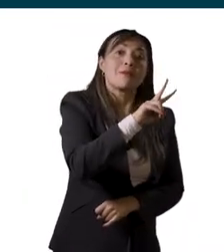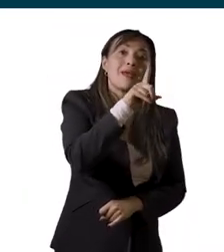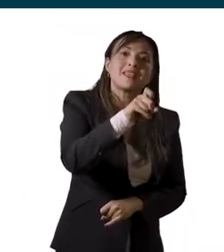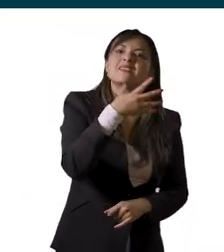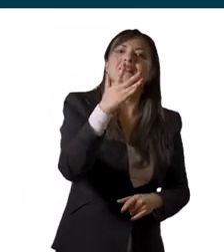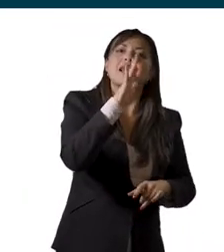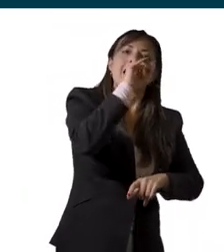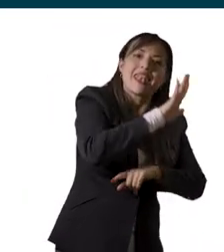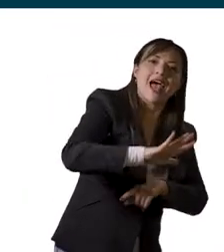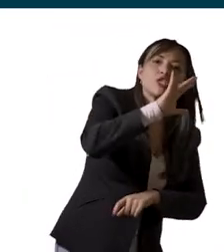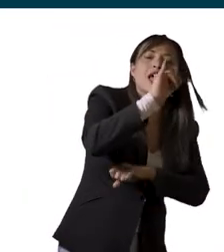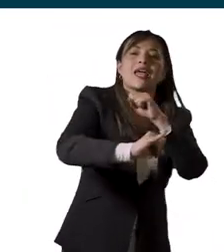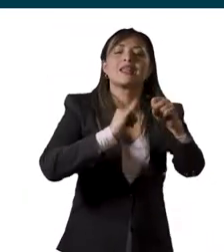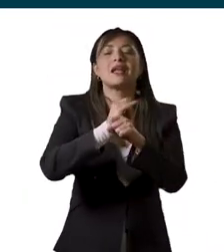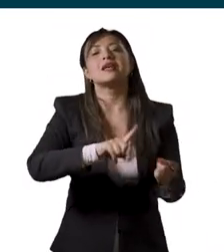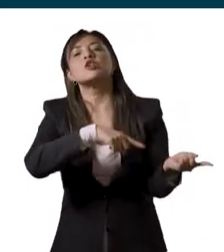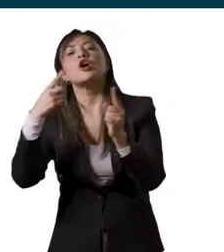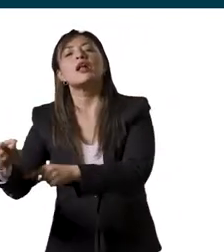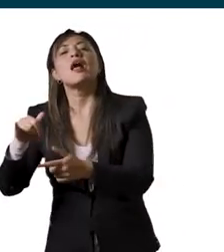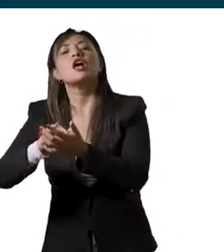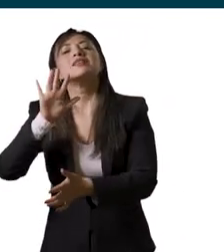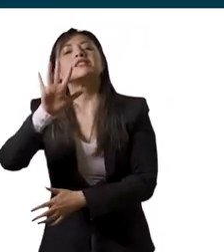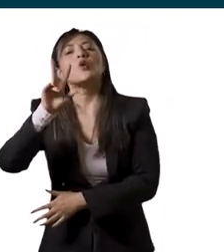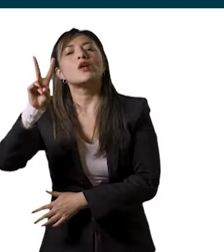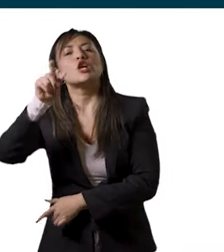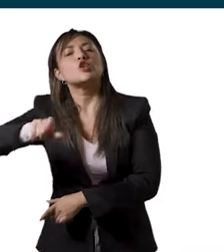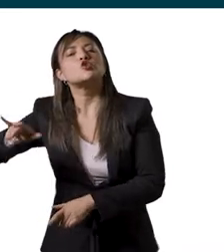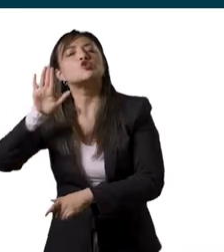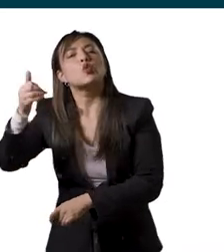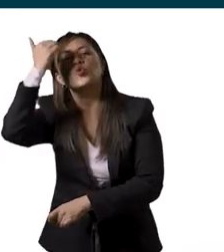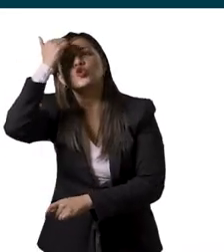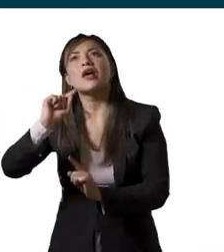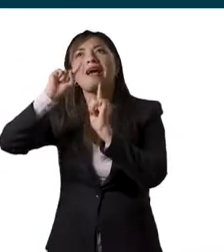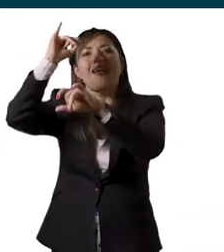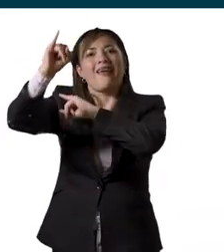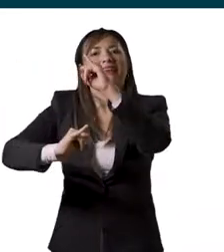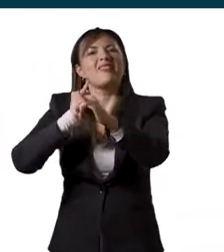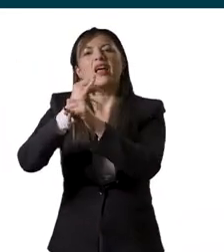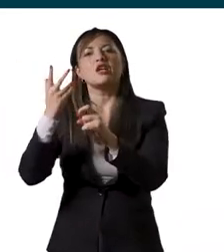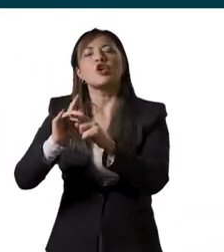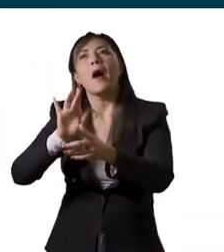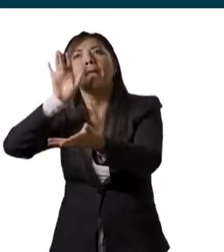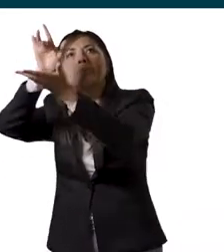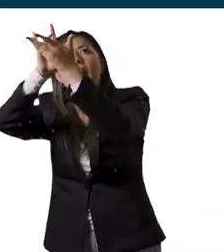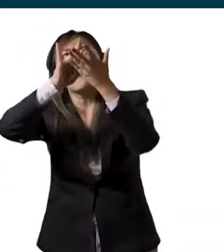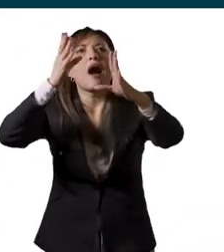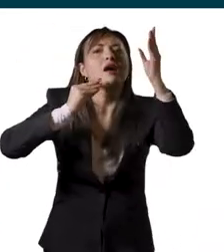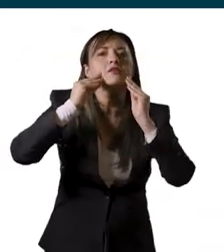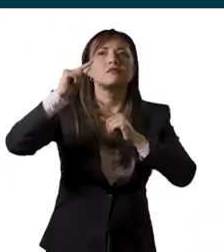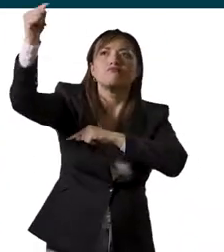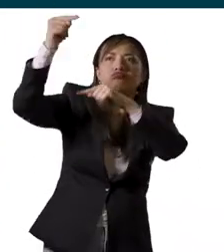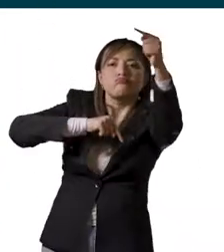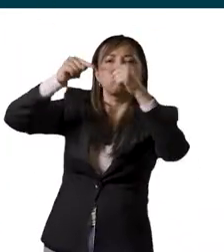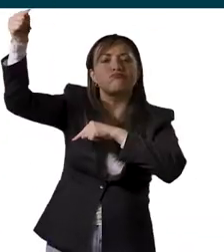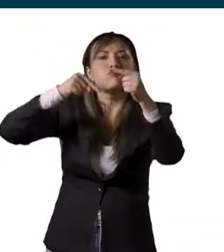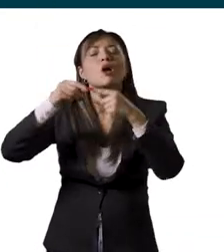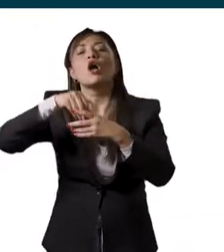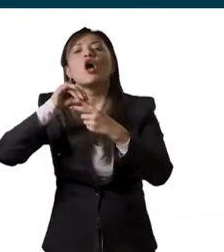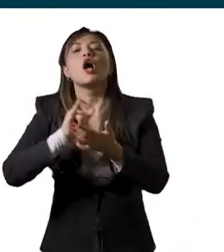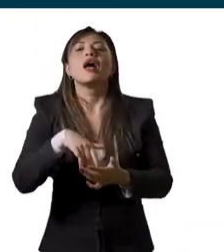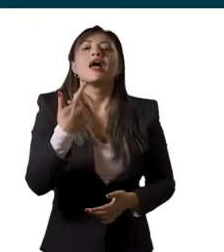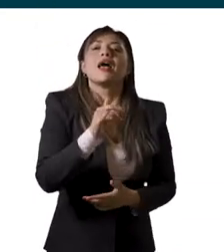estudiantes nacionales e internacionales y 52 docentes internacionales realizaron movilidad académica en la UNAL.